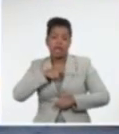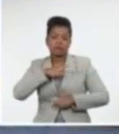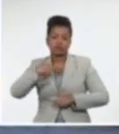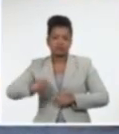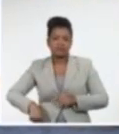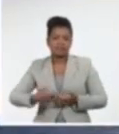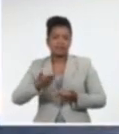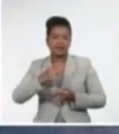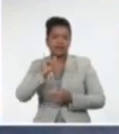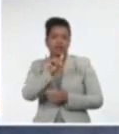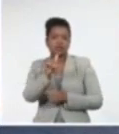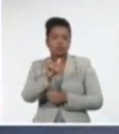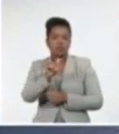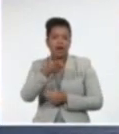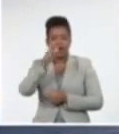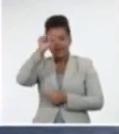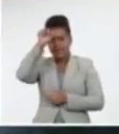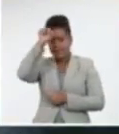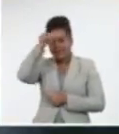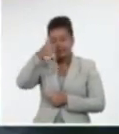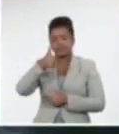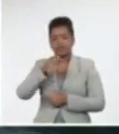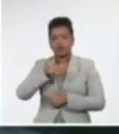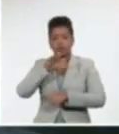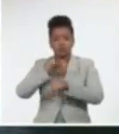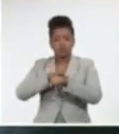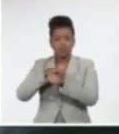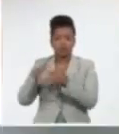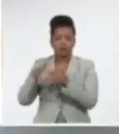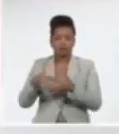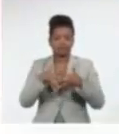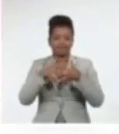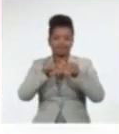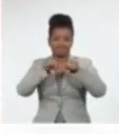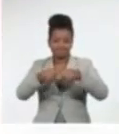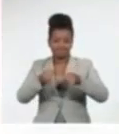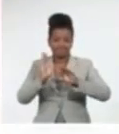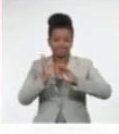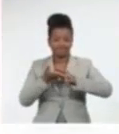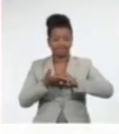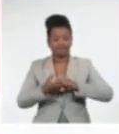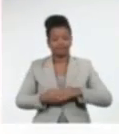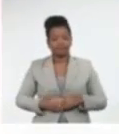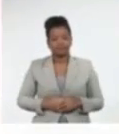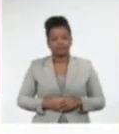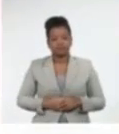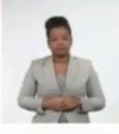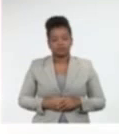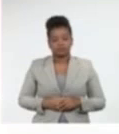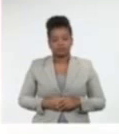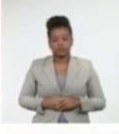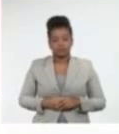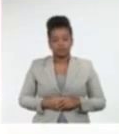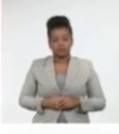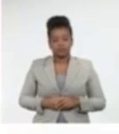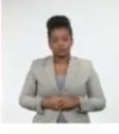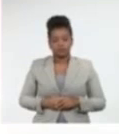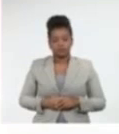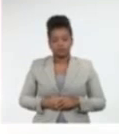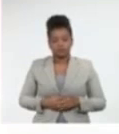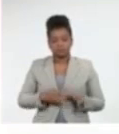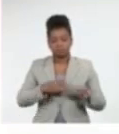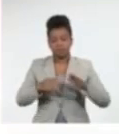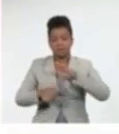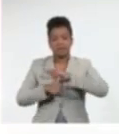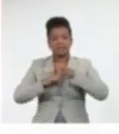la India en reacción a las políticas de Estados Unidos y la Unión Europea. El presidente de Perú, Pedro Castillo,